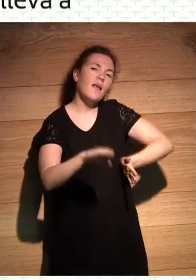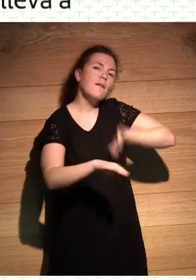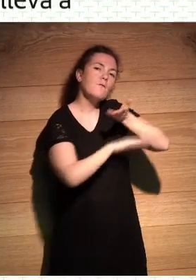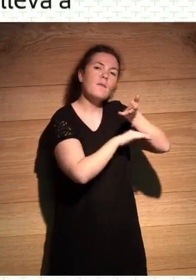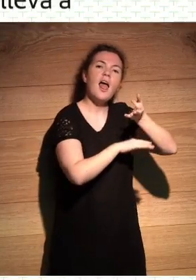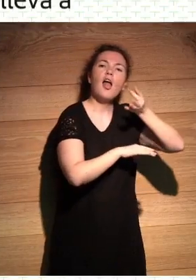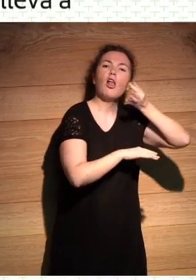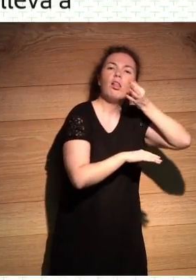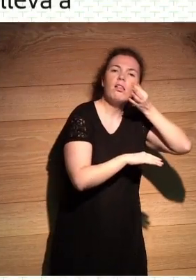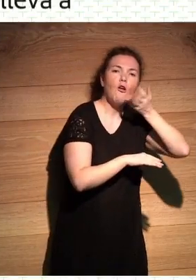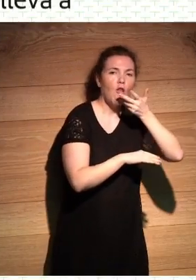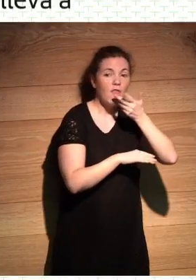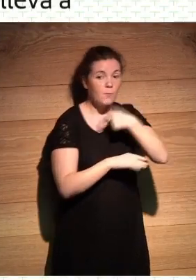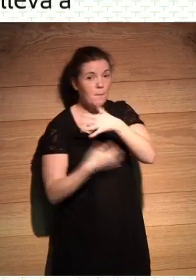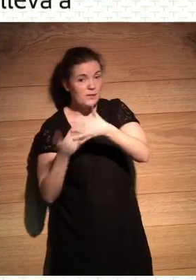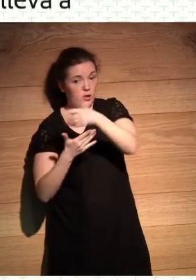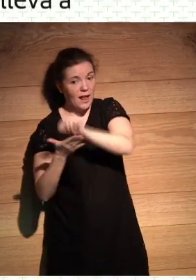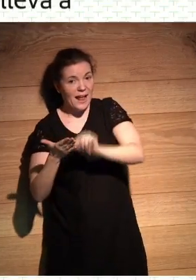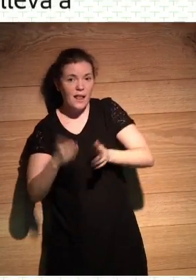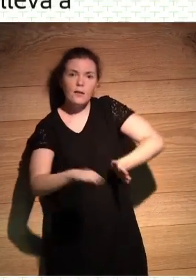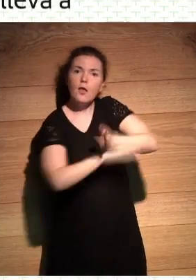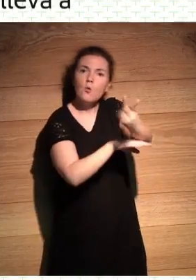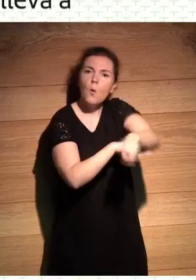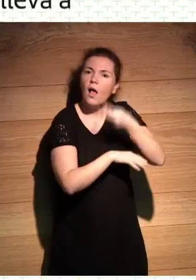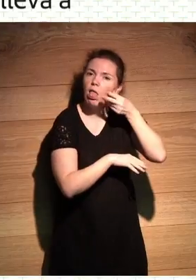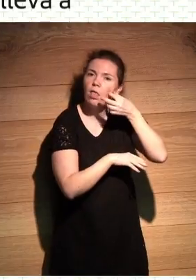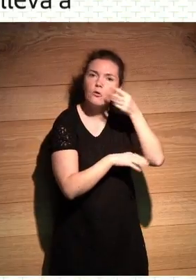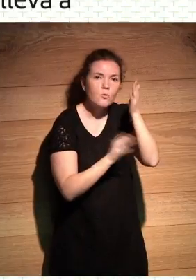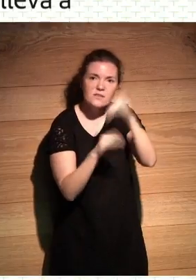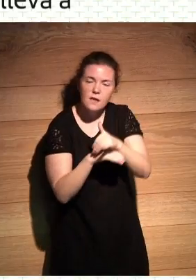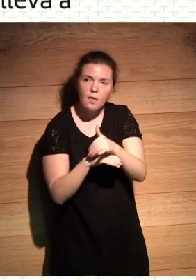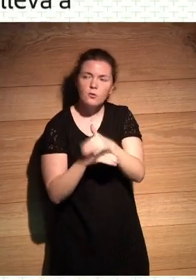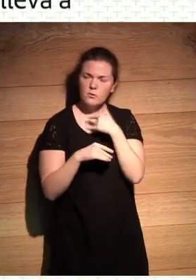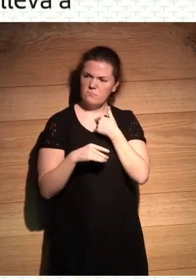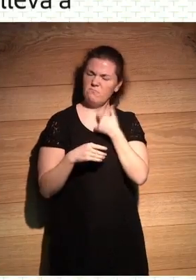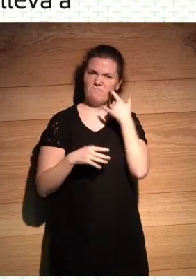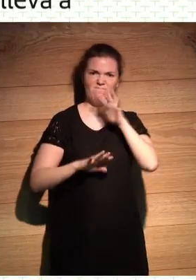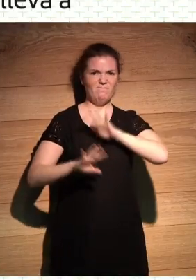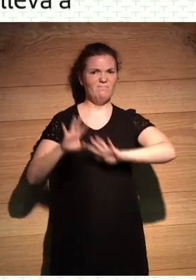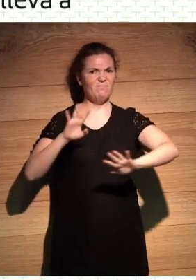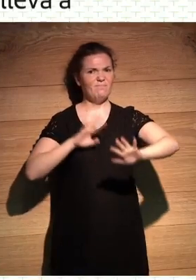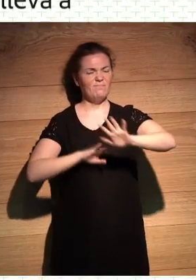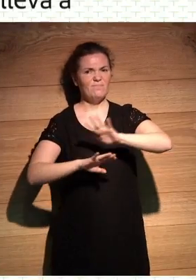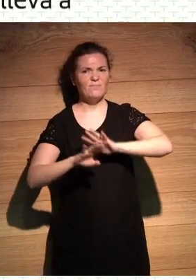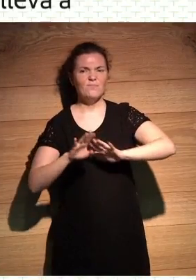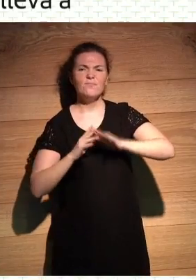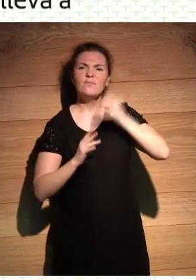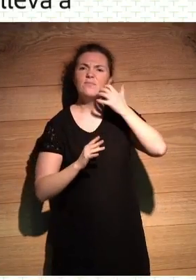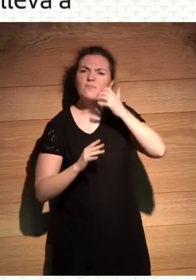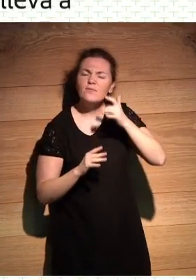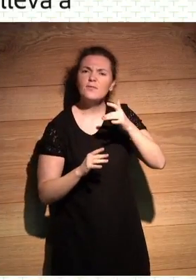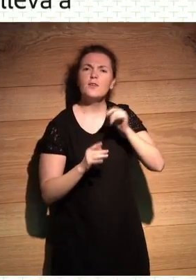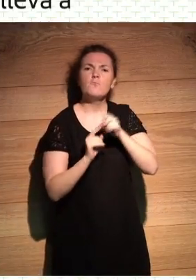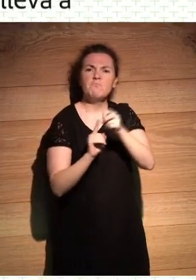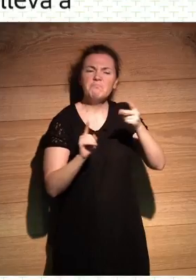jamás estuvo. Y esa idea nos pareció una paradoja que desde el punto de vista creativo, literario, intelectual,